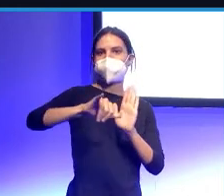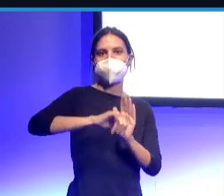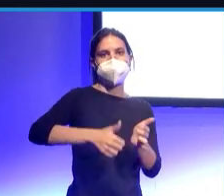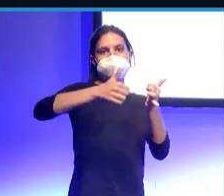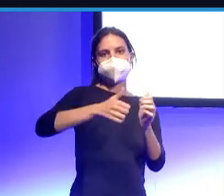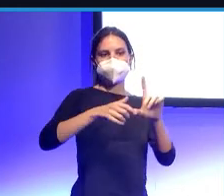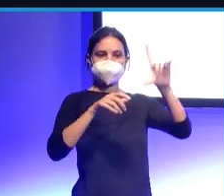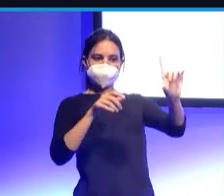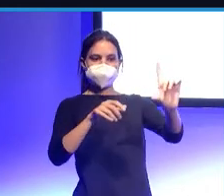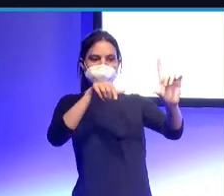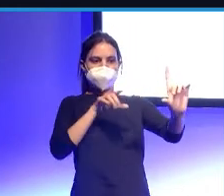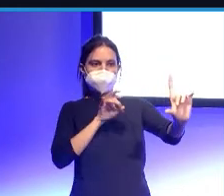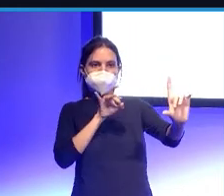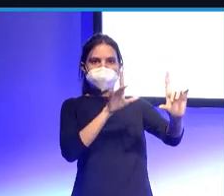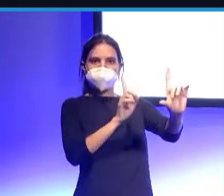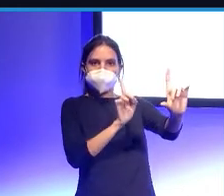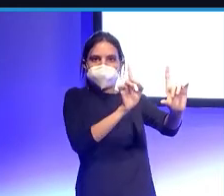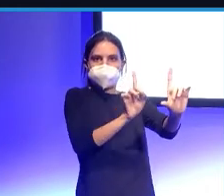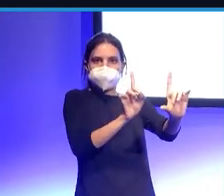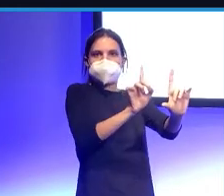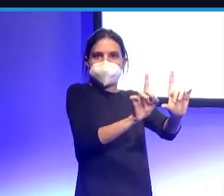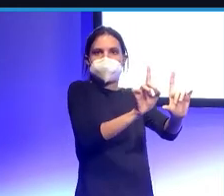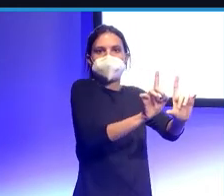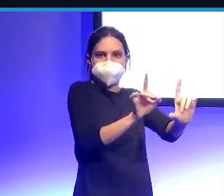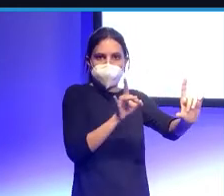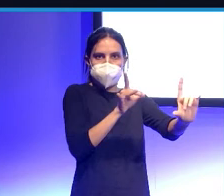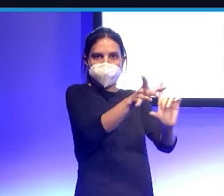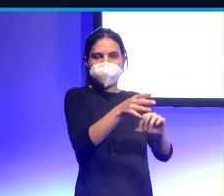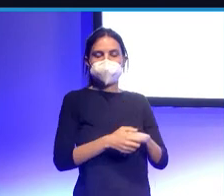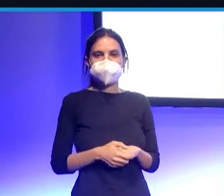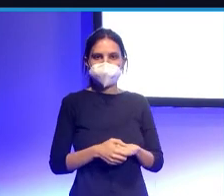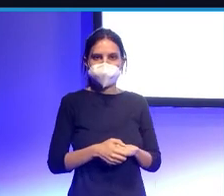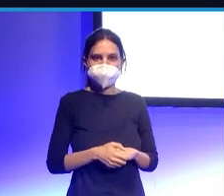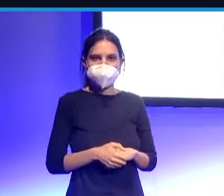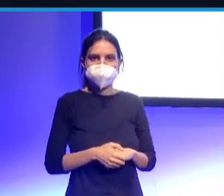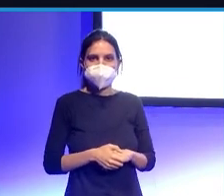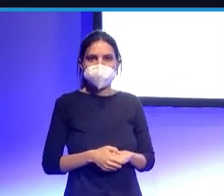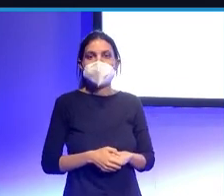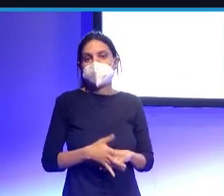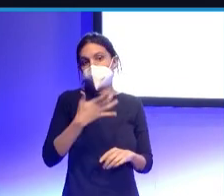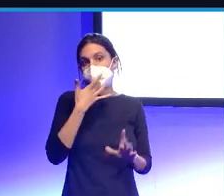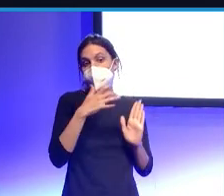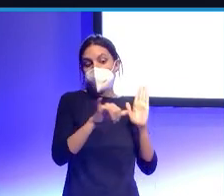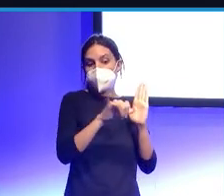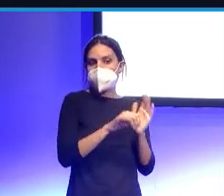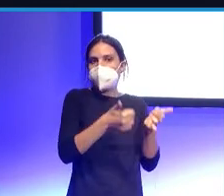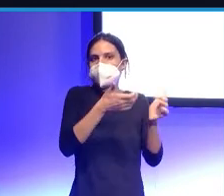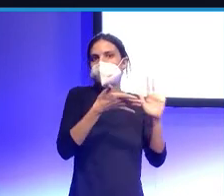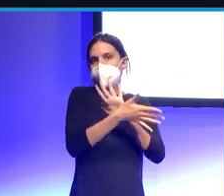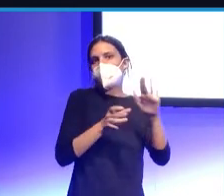una variable muy importante para medir, como es probable, es que un tiro de camión gol y, bueno,